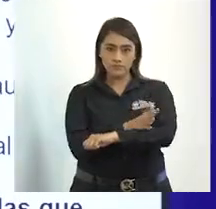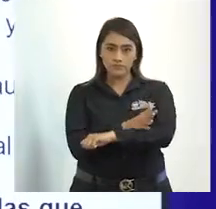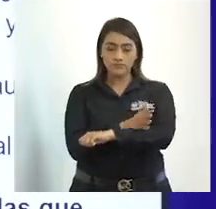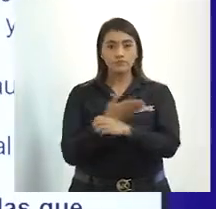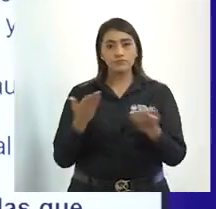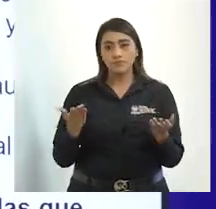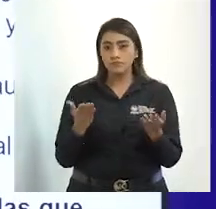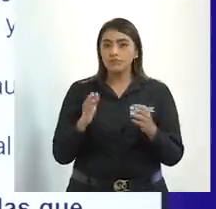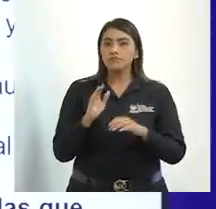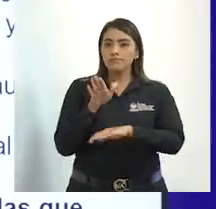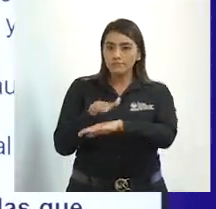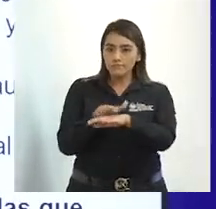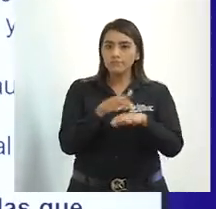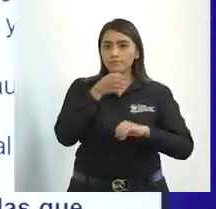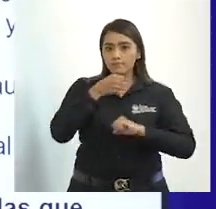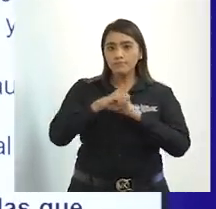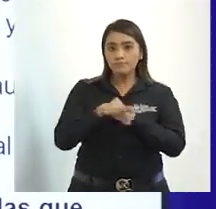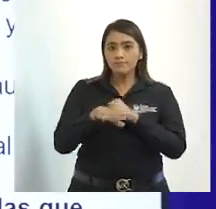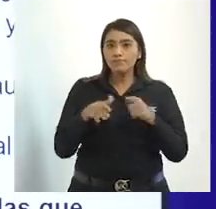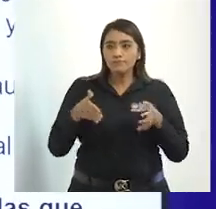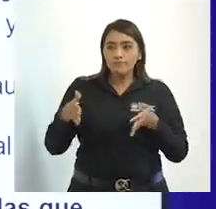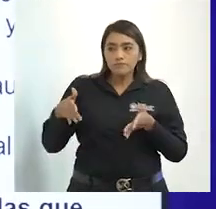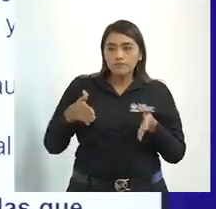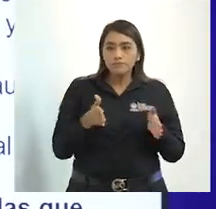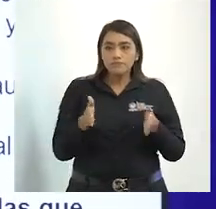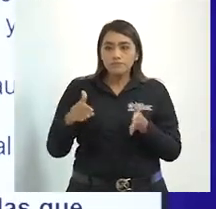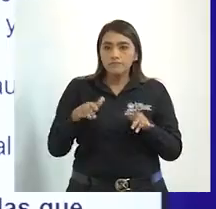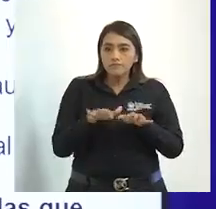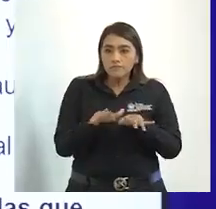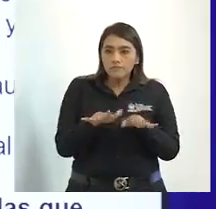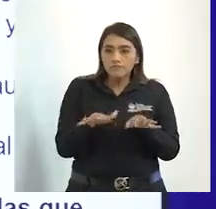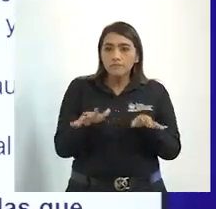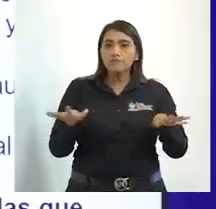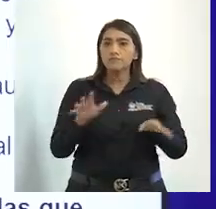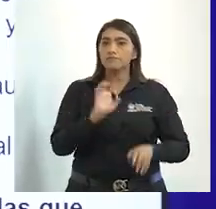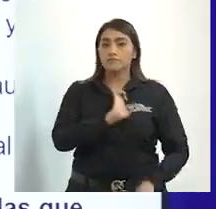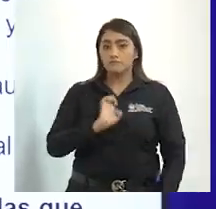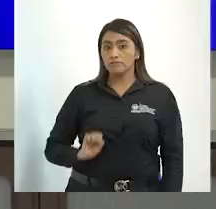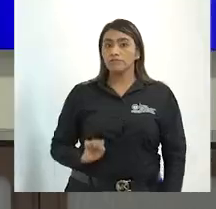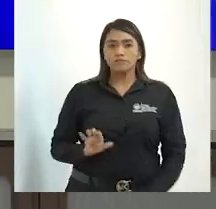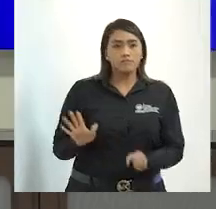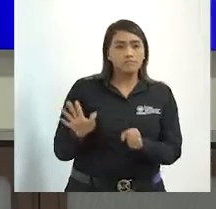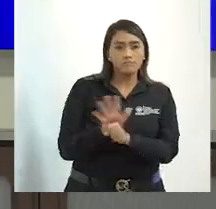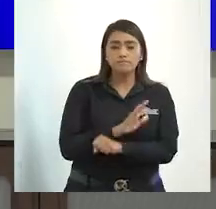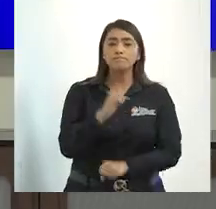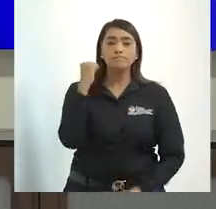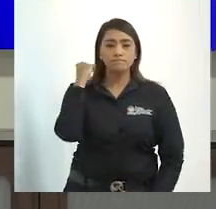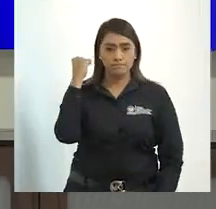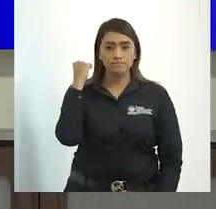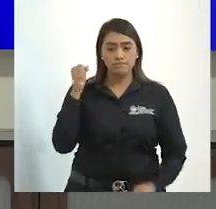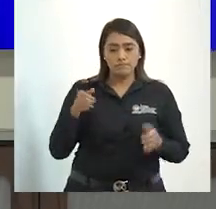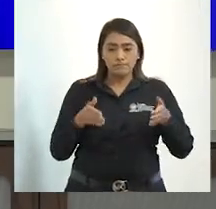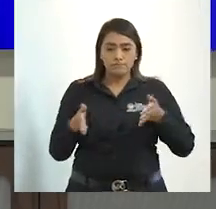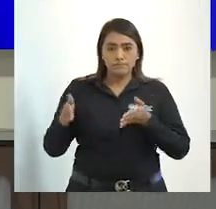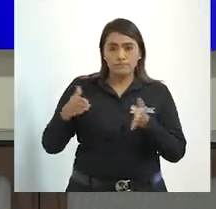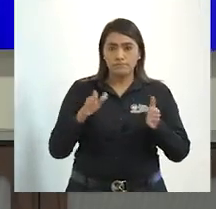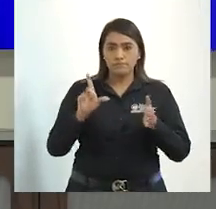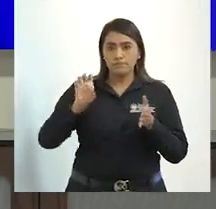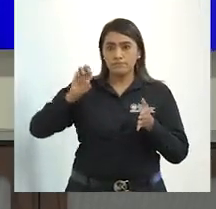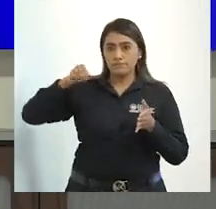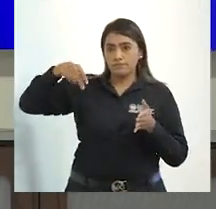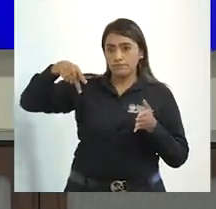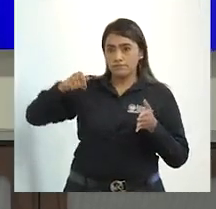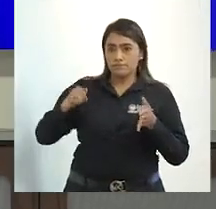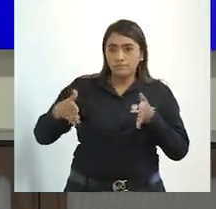días. Hay probabilidad alta de desbordamiento en el 100% del territorio nacional, las cuencas más importantes, la cuenca del río Lempa, la cuenca del río